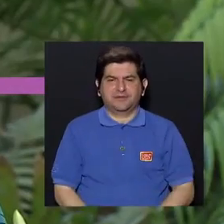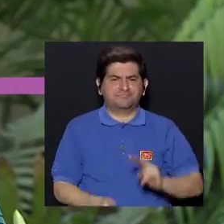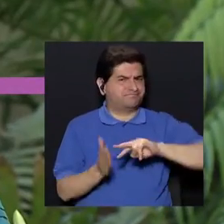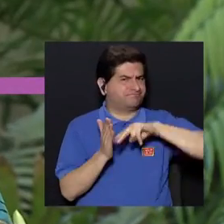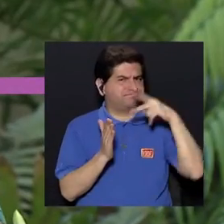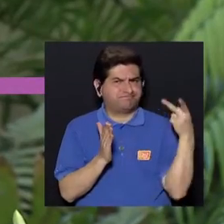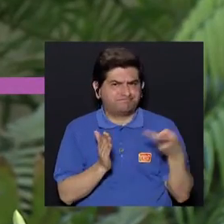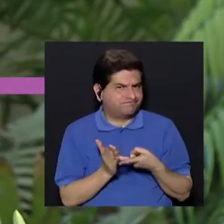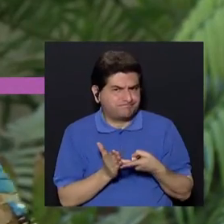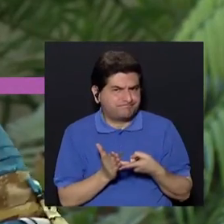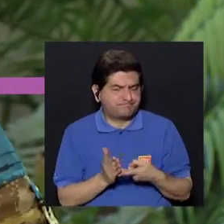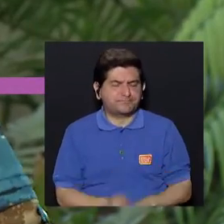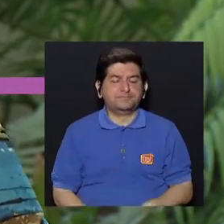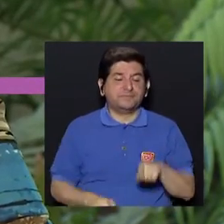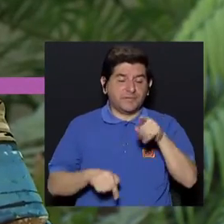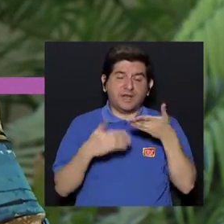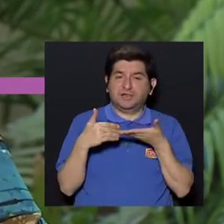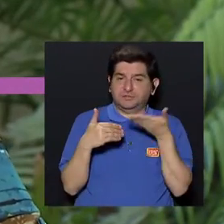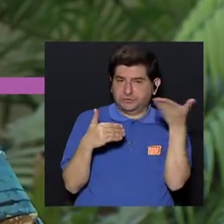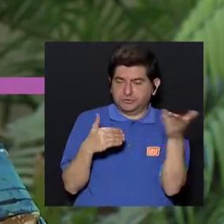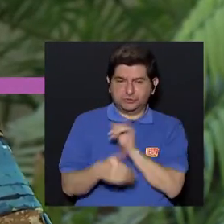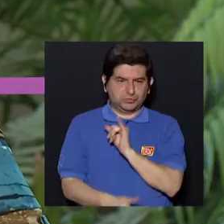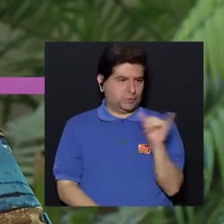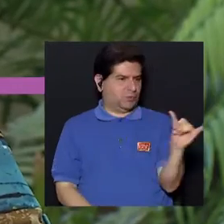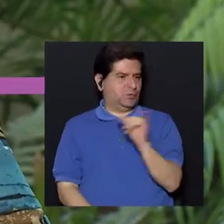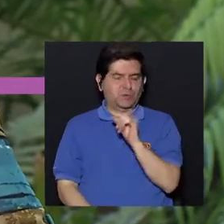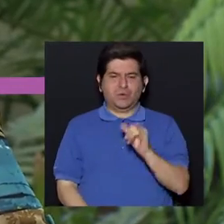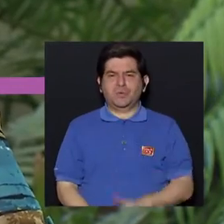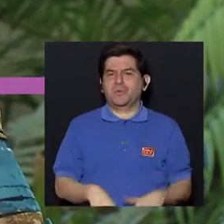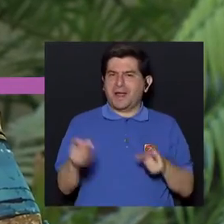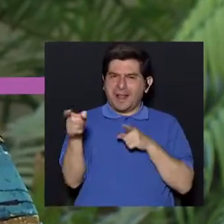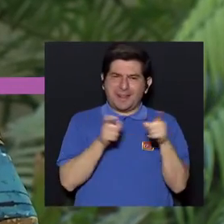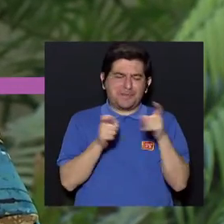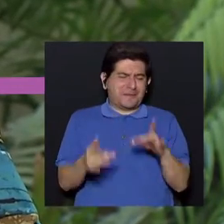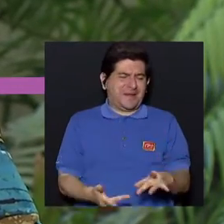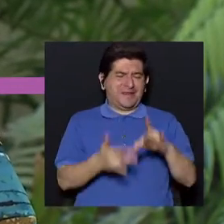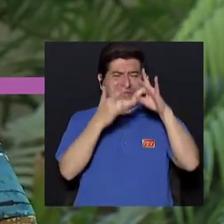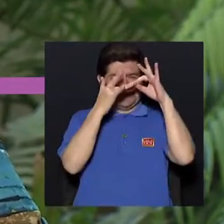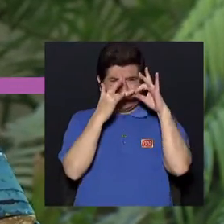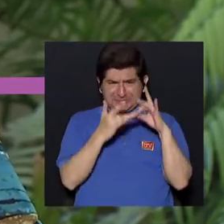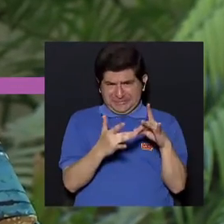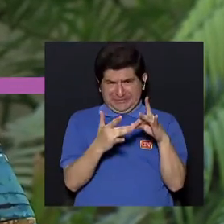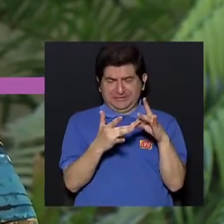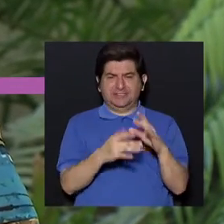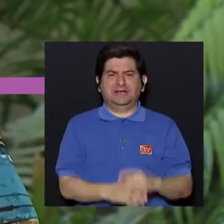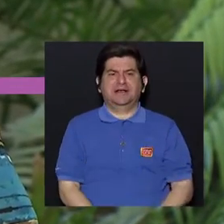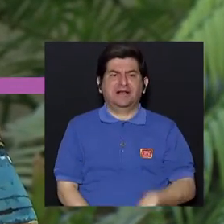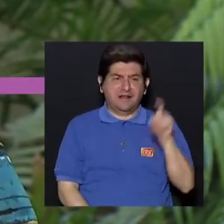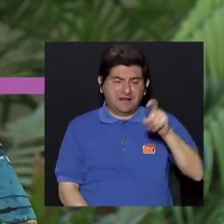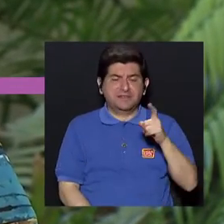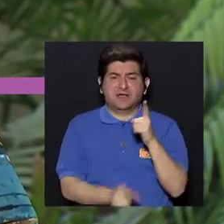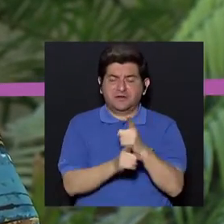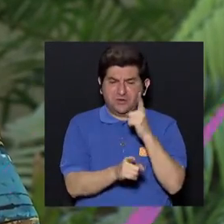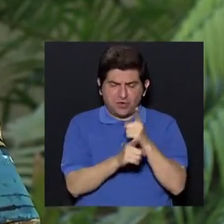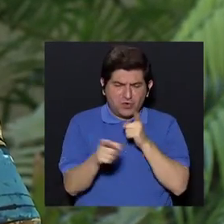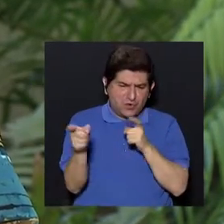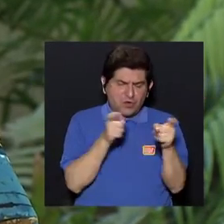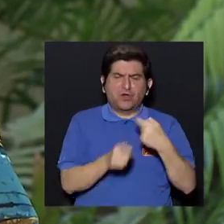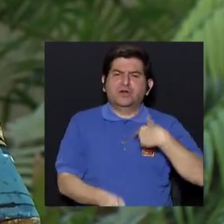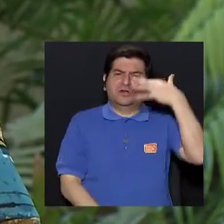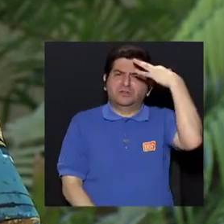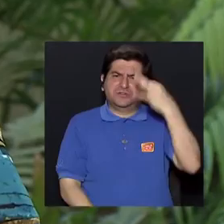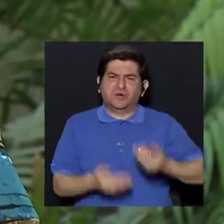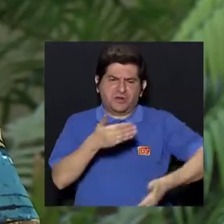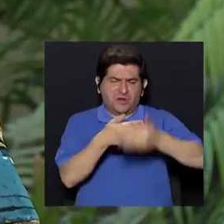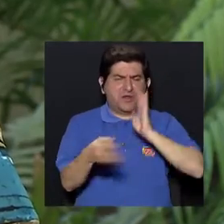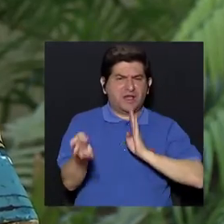en ese sentido, estos artículos también son de un manejo especial. Tenemos que dar un manejo apropiado. Yo